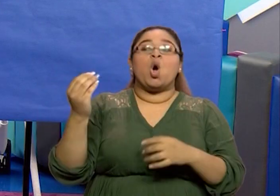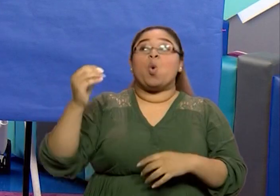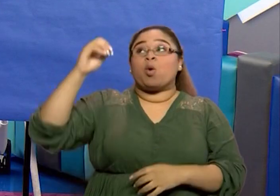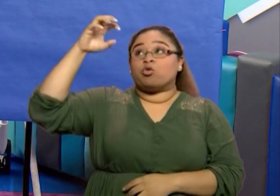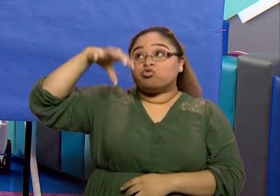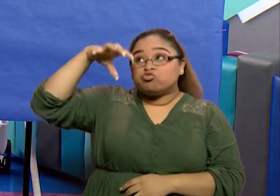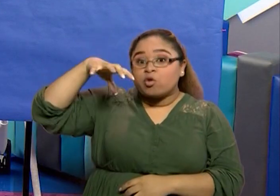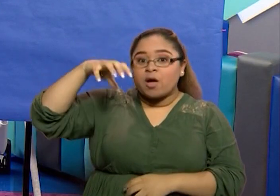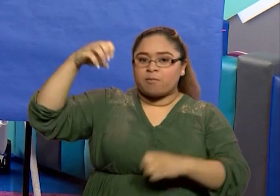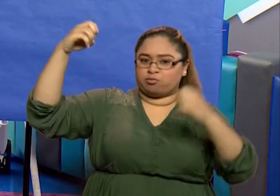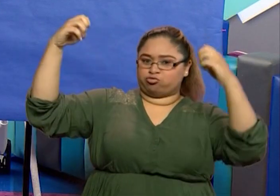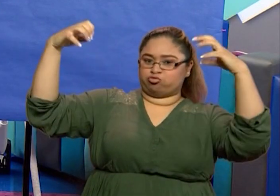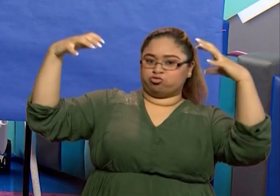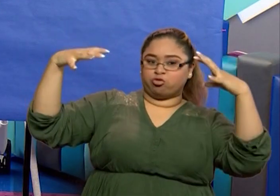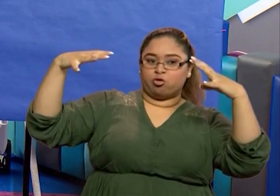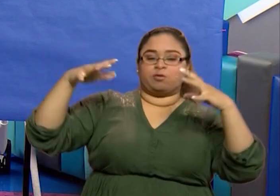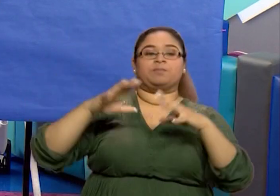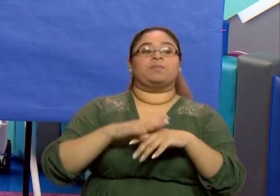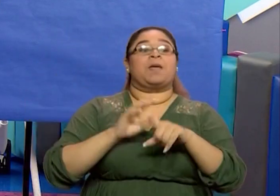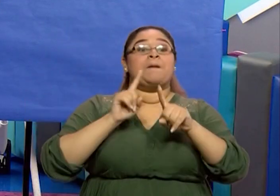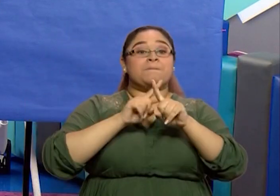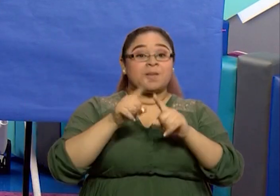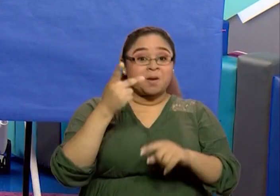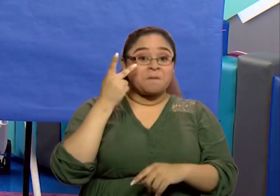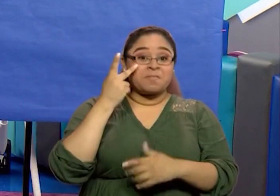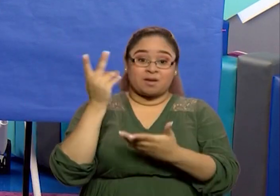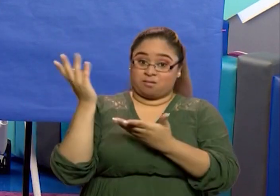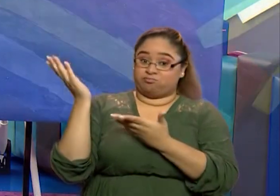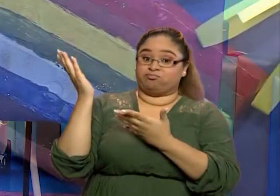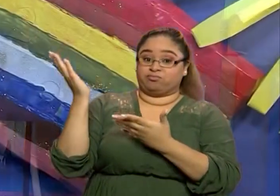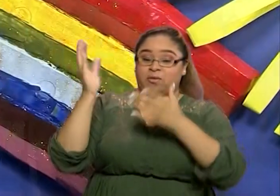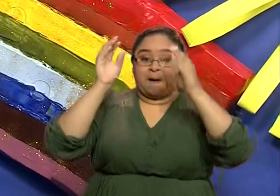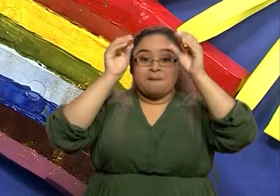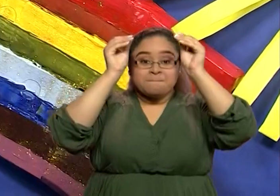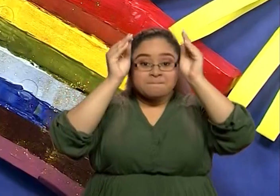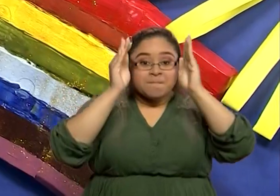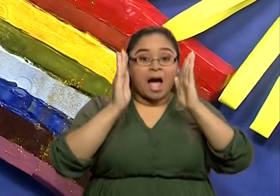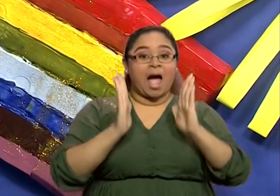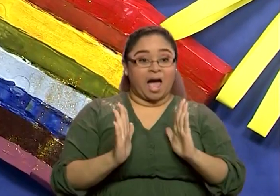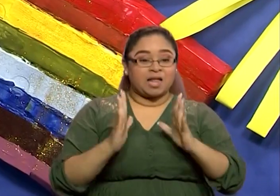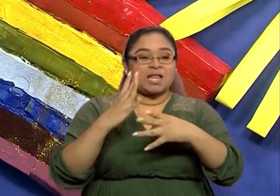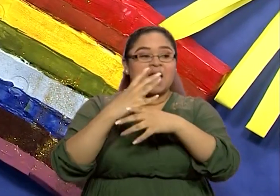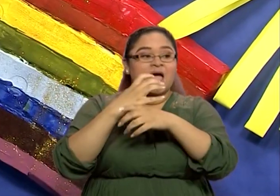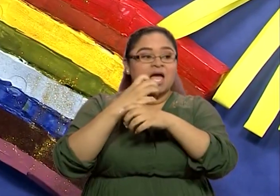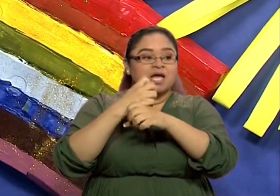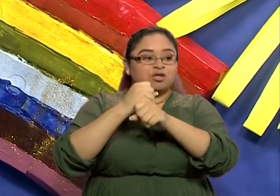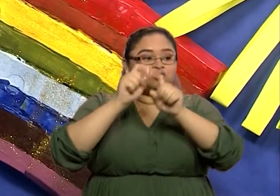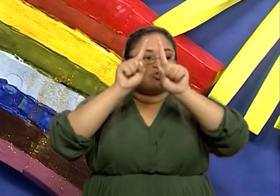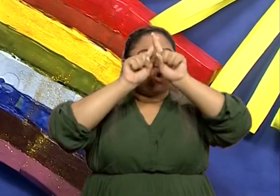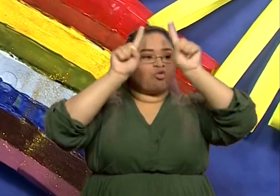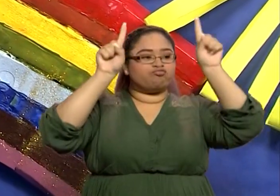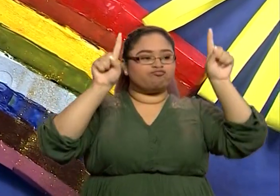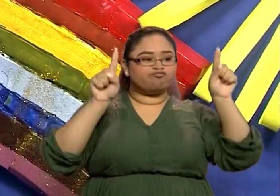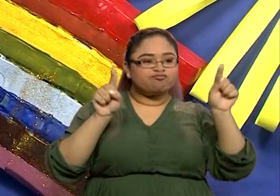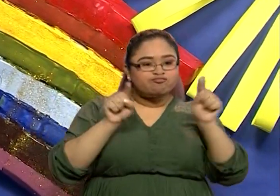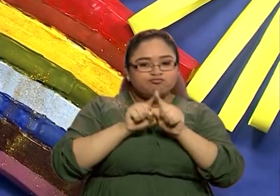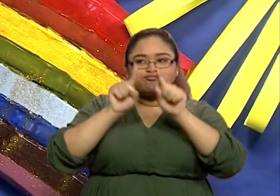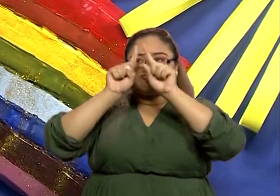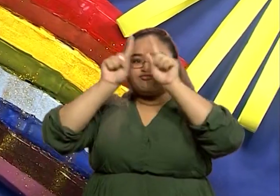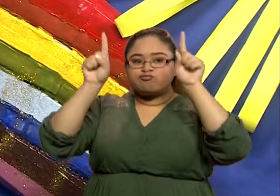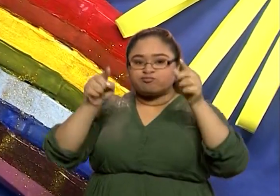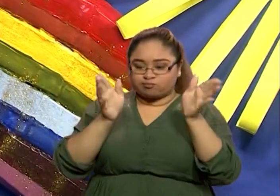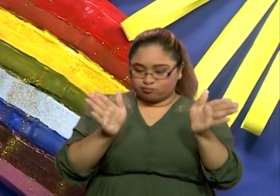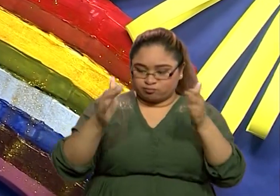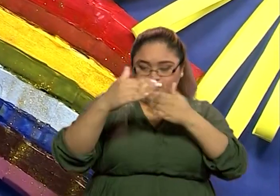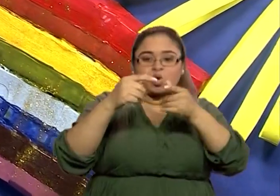observen que la maestra elaboró este mural con materiales reutilizables. Utilizamos caja de